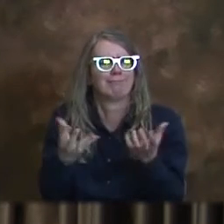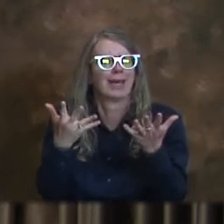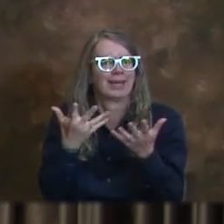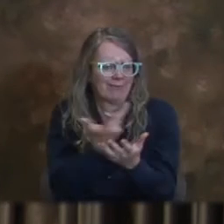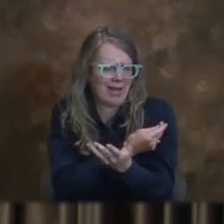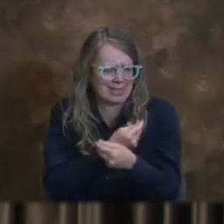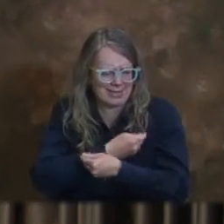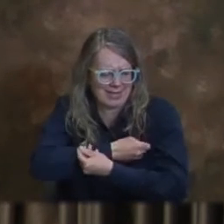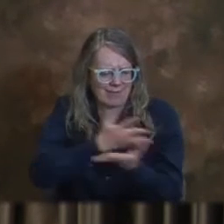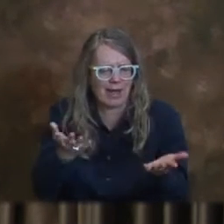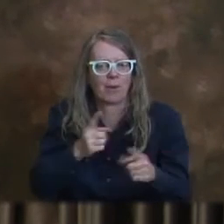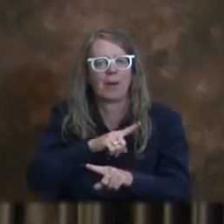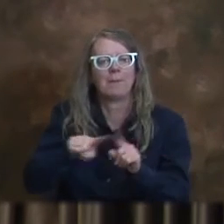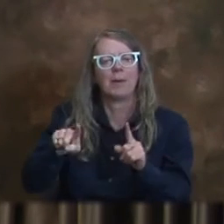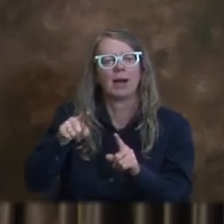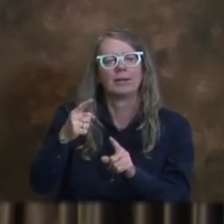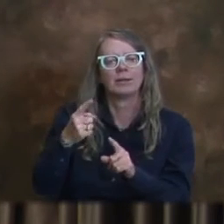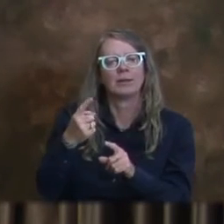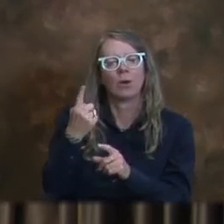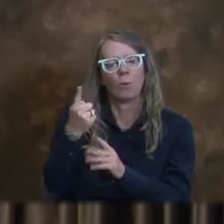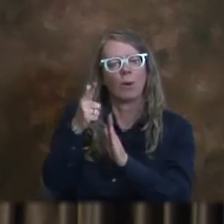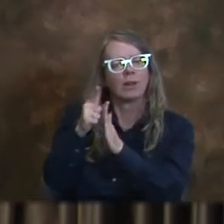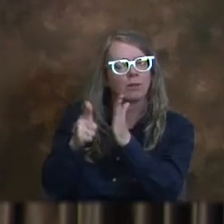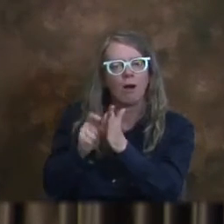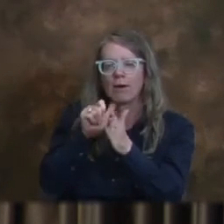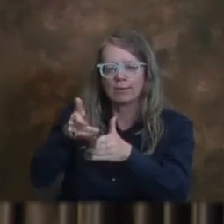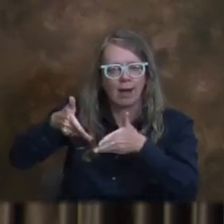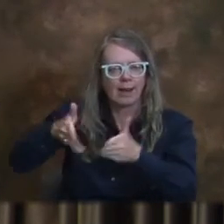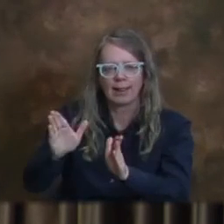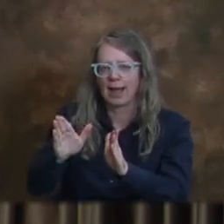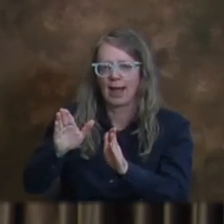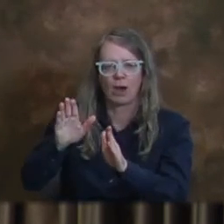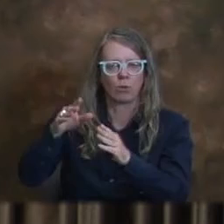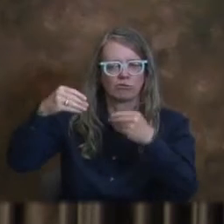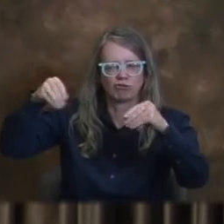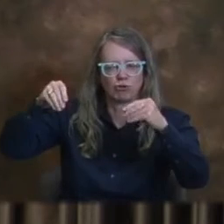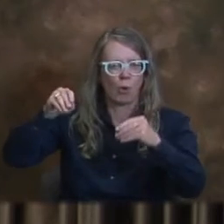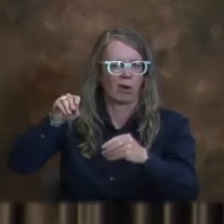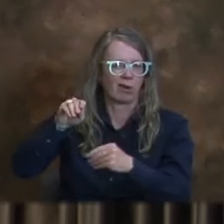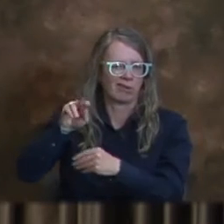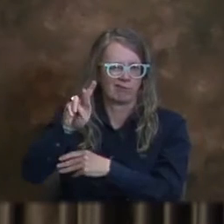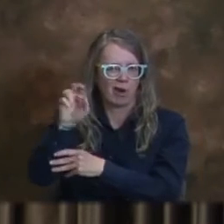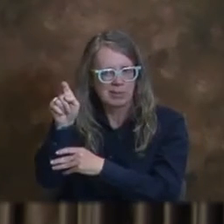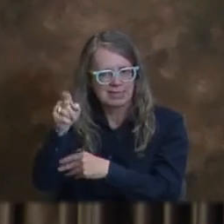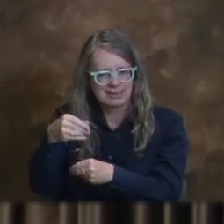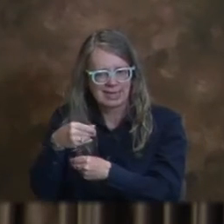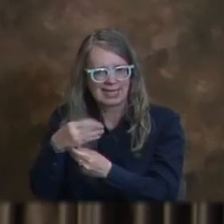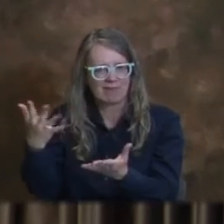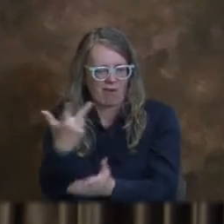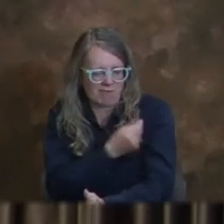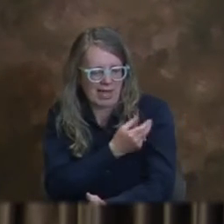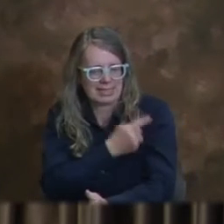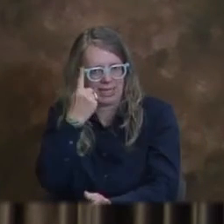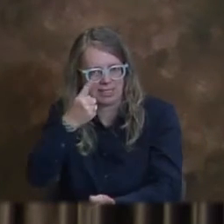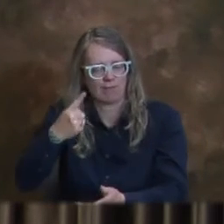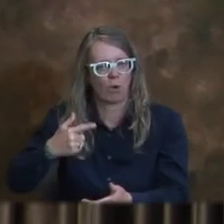permite a los farmacéutas que vacunen a personas de menores de 3 años, a niños menores de 3 años.